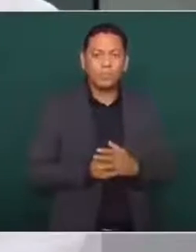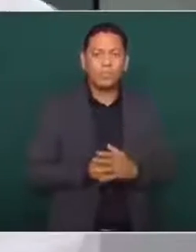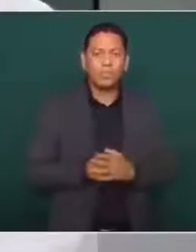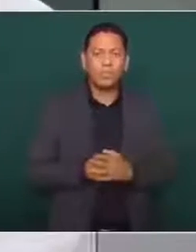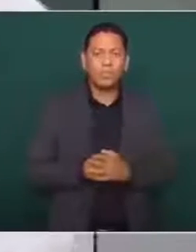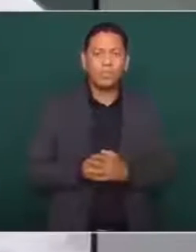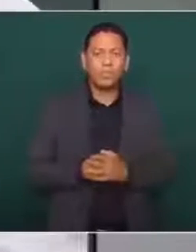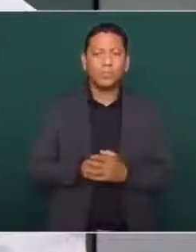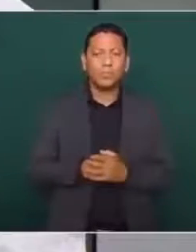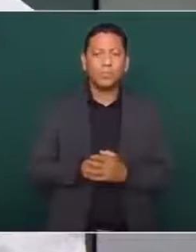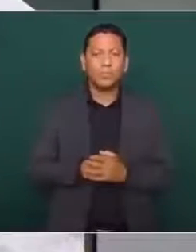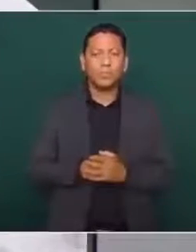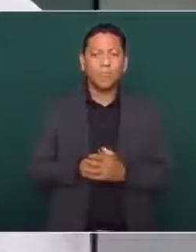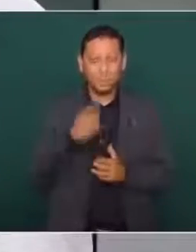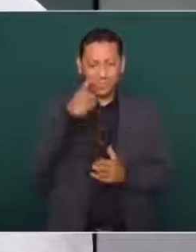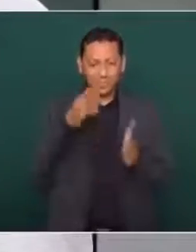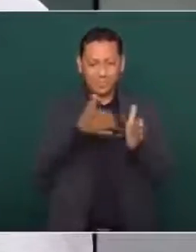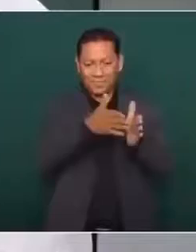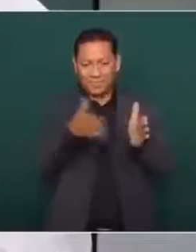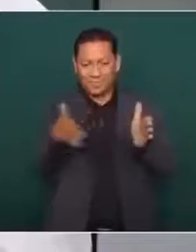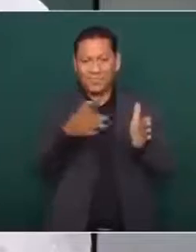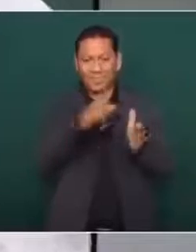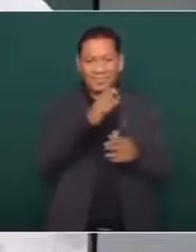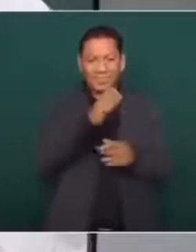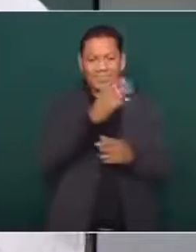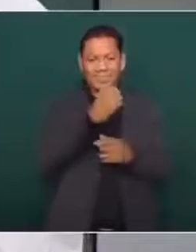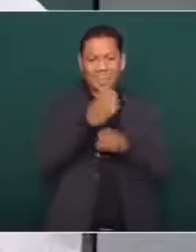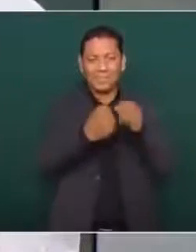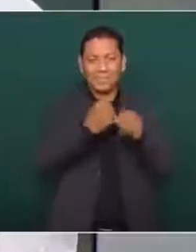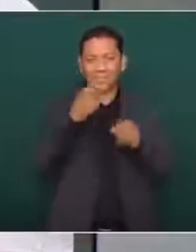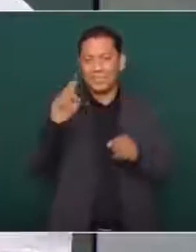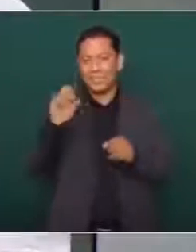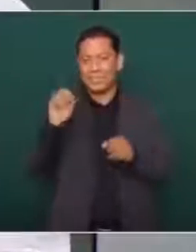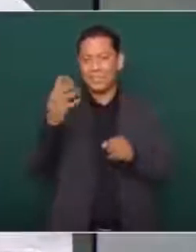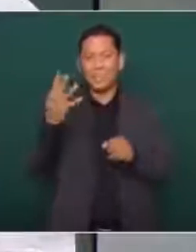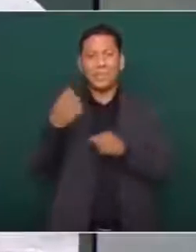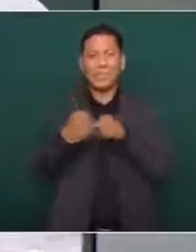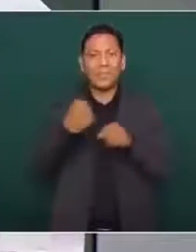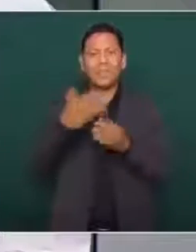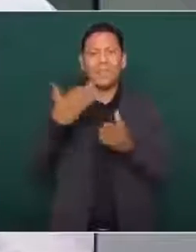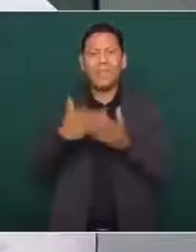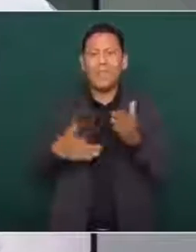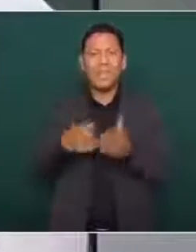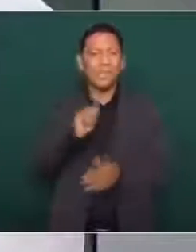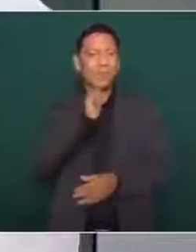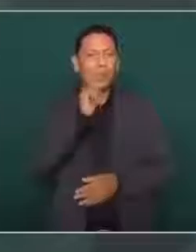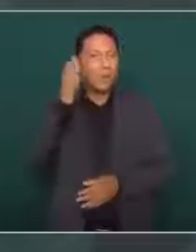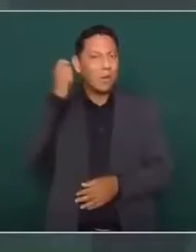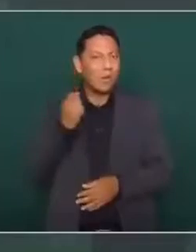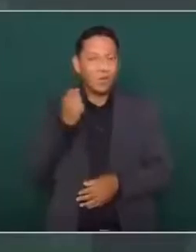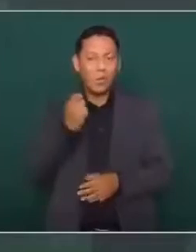La franja que nos falta de atender para que sea universal la pensión